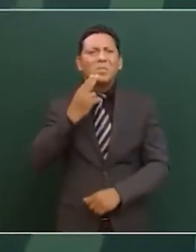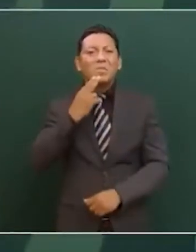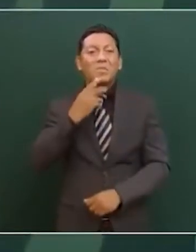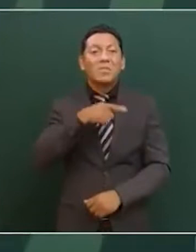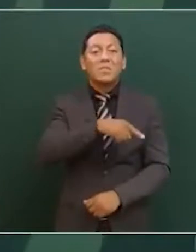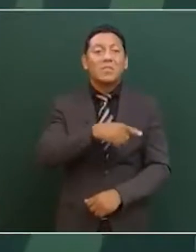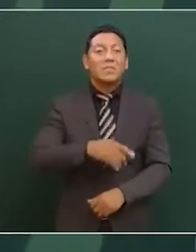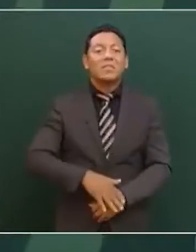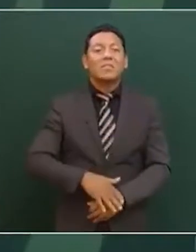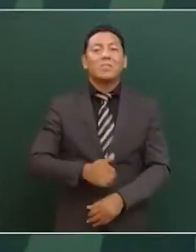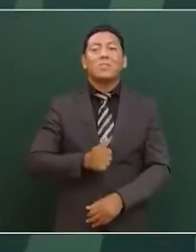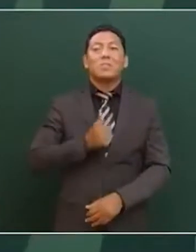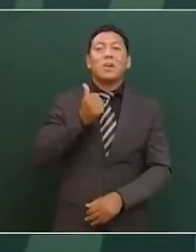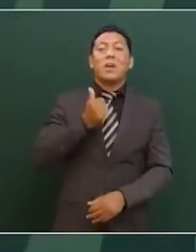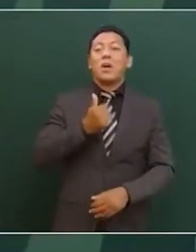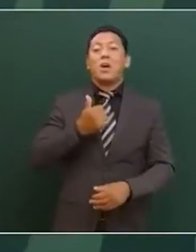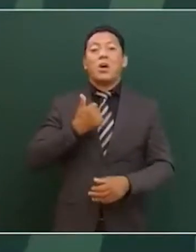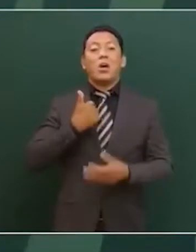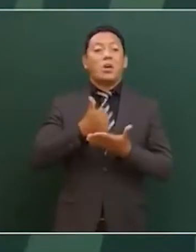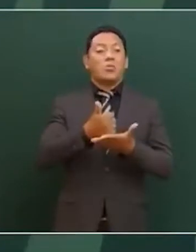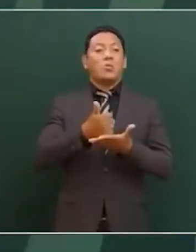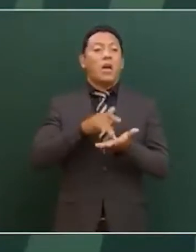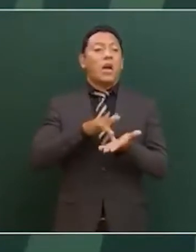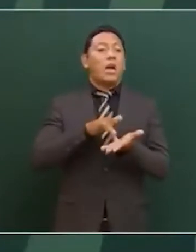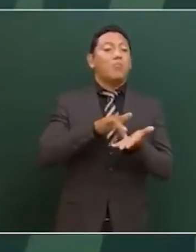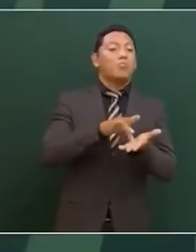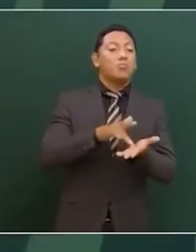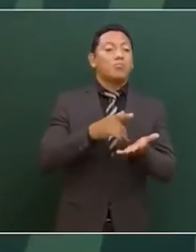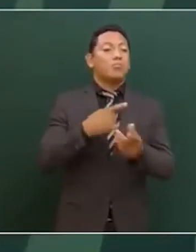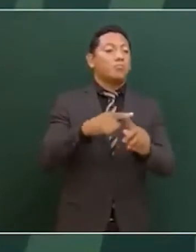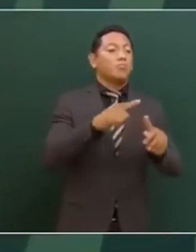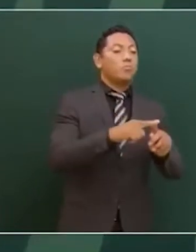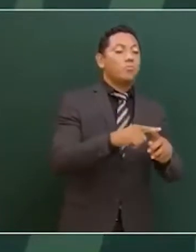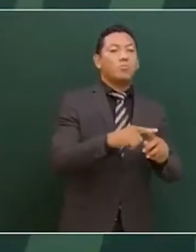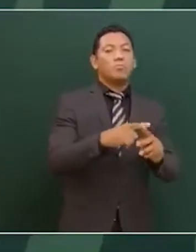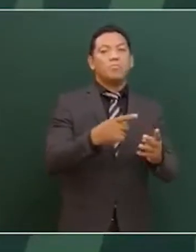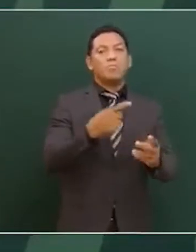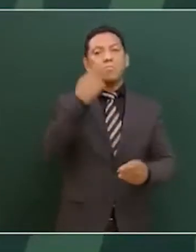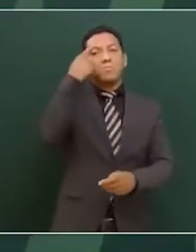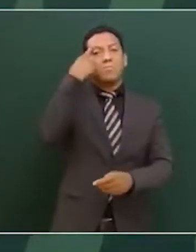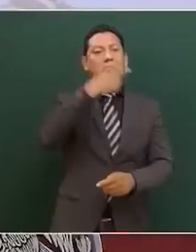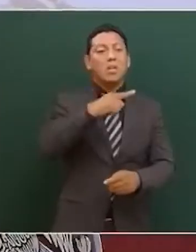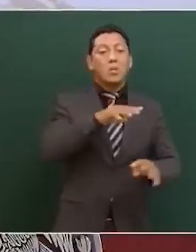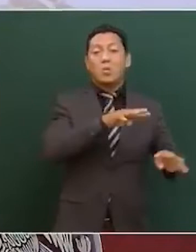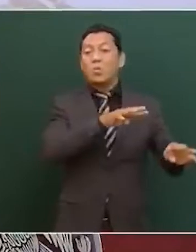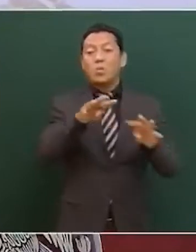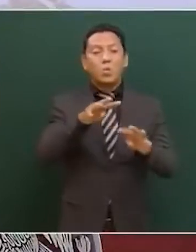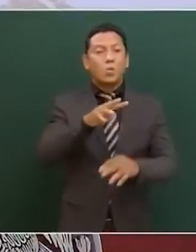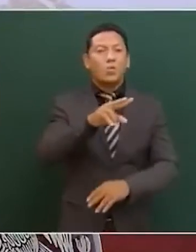bandera el apoyo humanitario nacional para